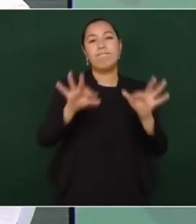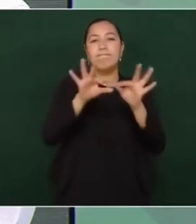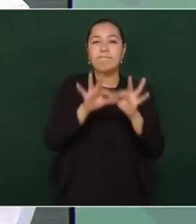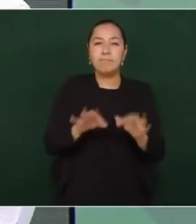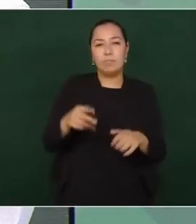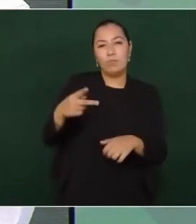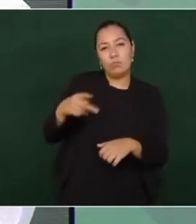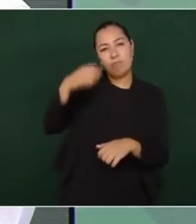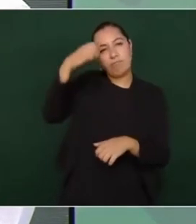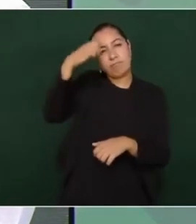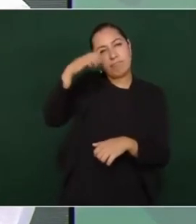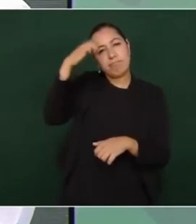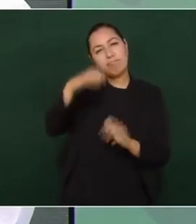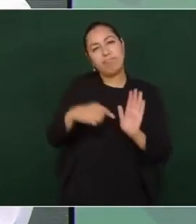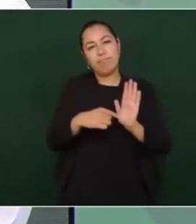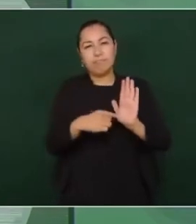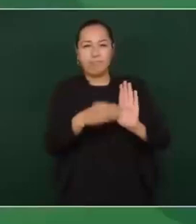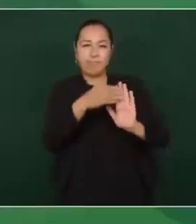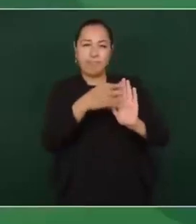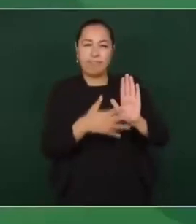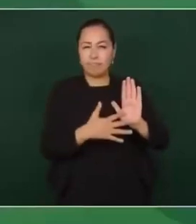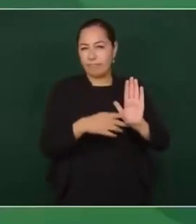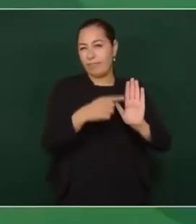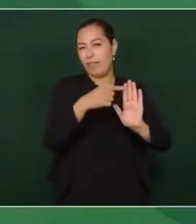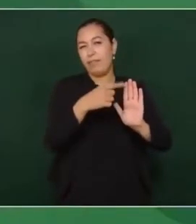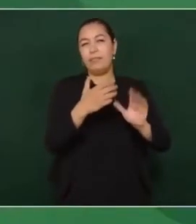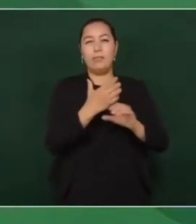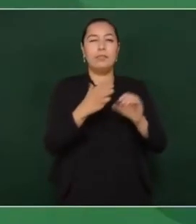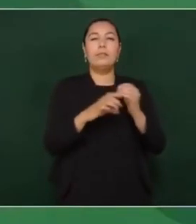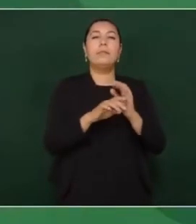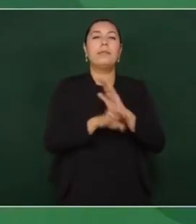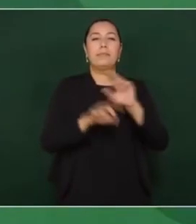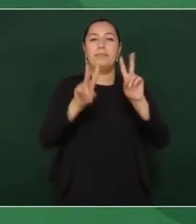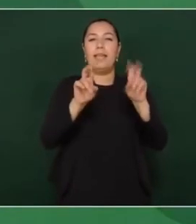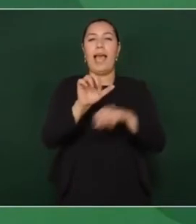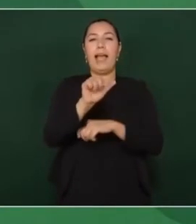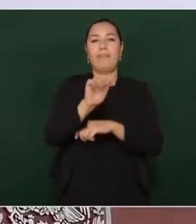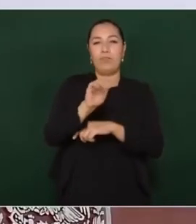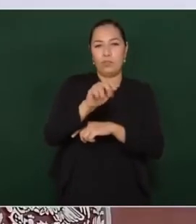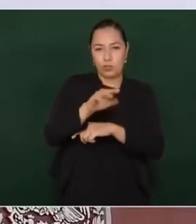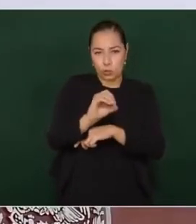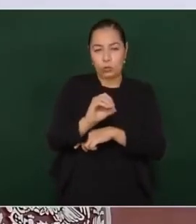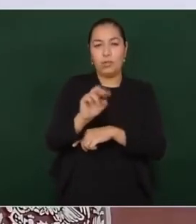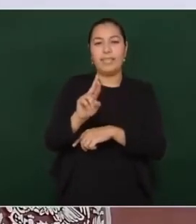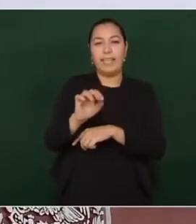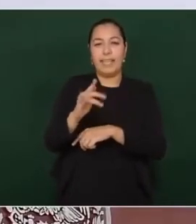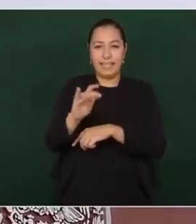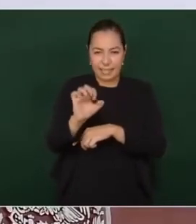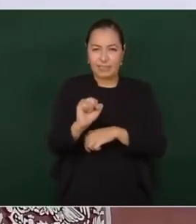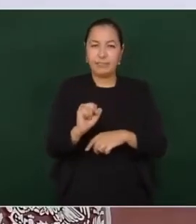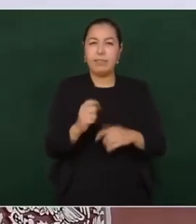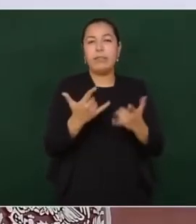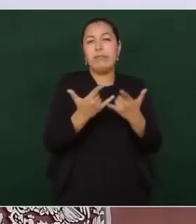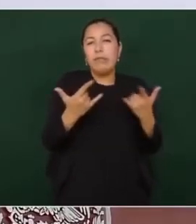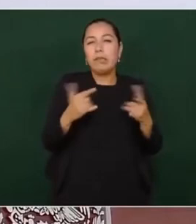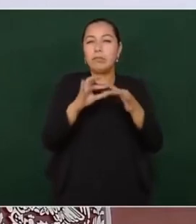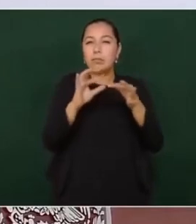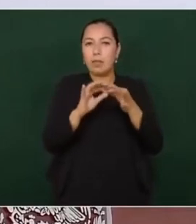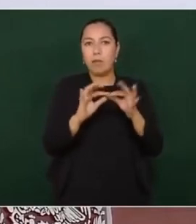de Alfonso Reyes que es muy buena y estar haciendo